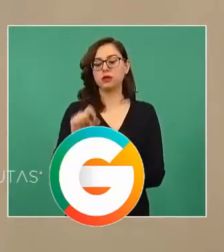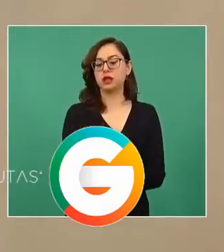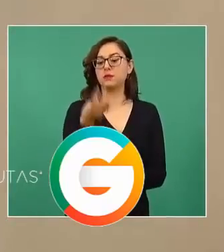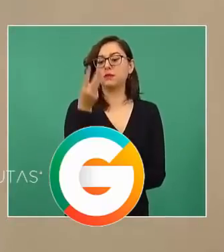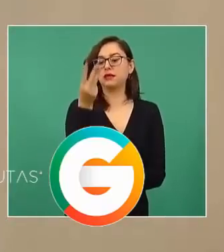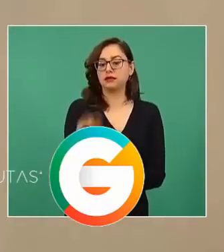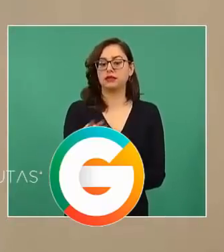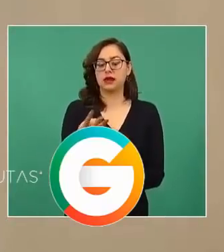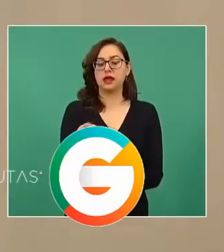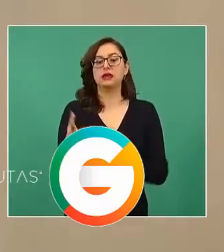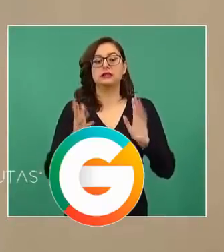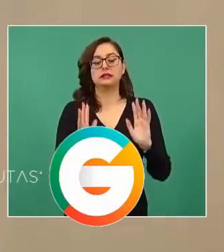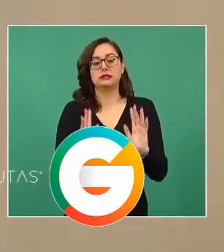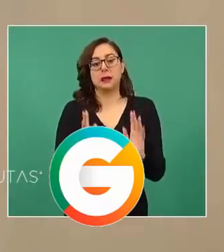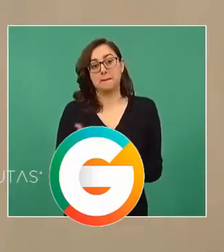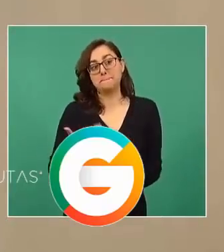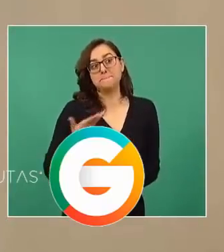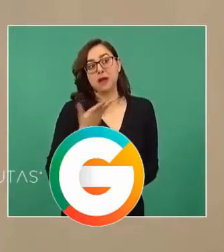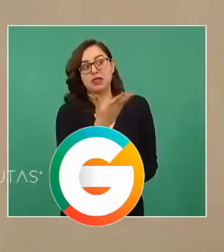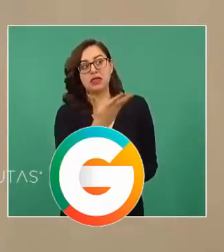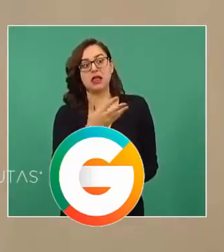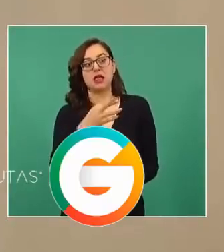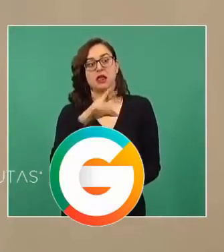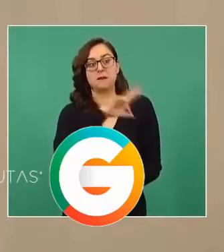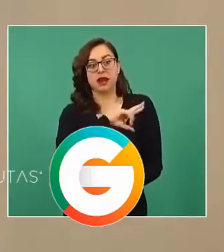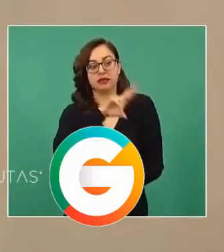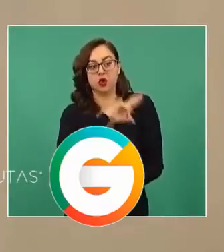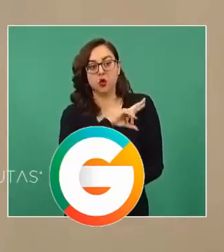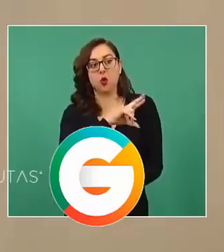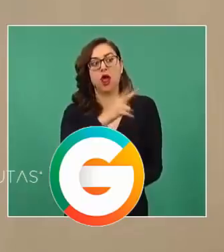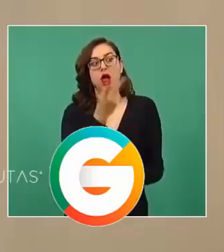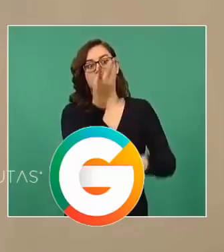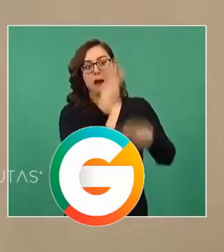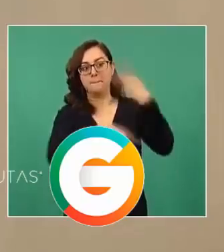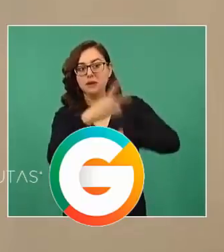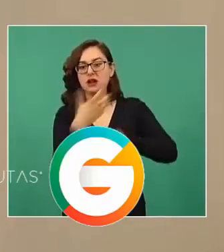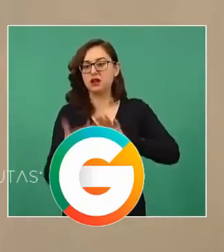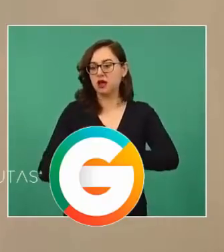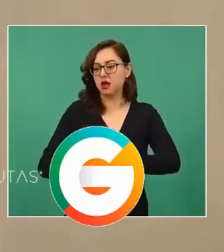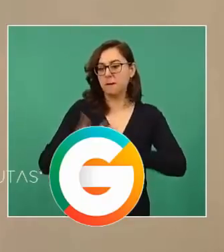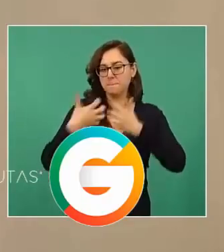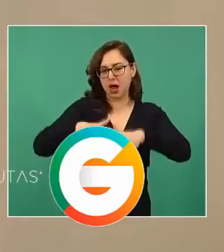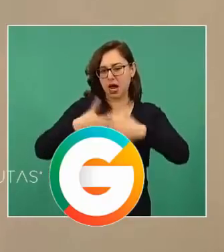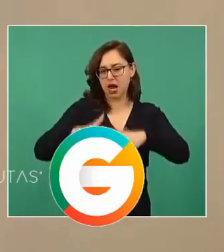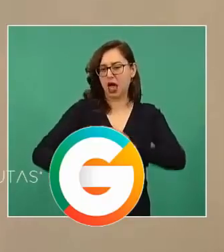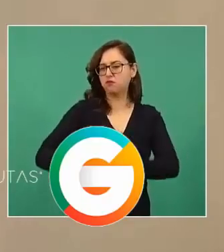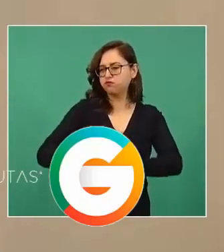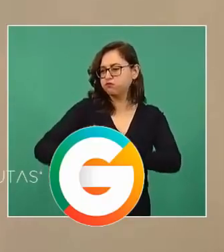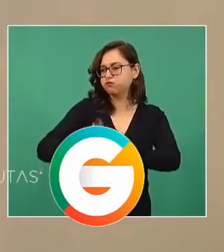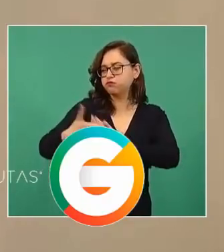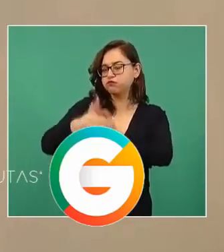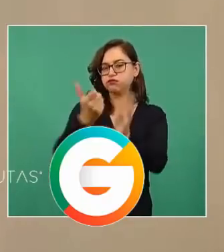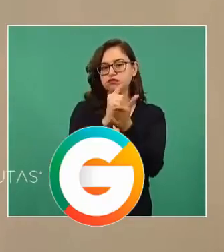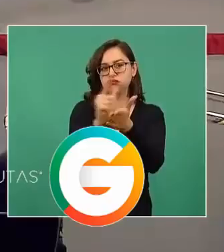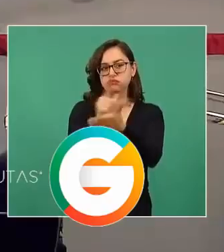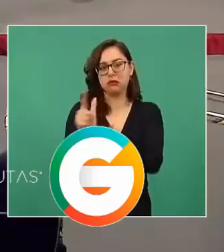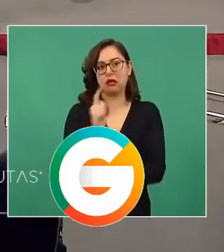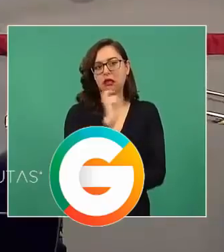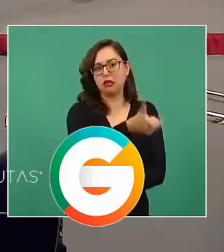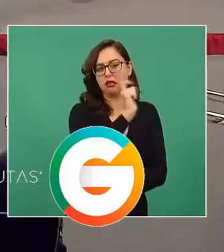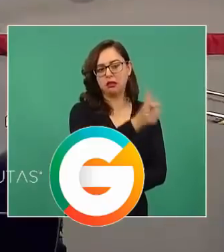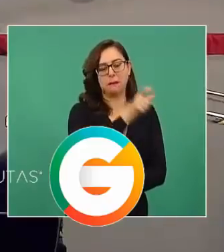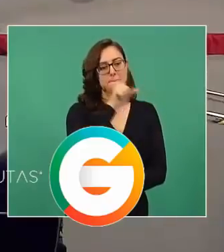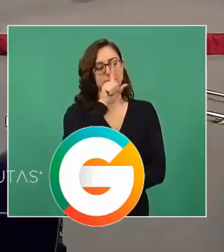independiente en cuestiones de dragado, ya que anteriormente podemos ver aquí más o menos del 2016